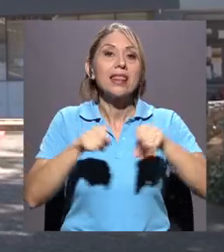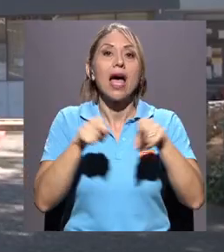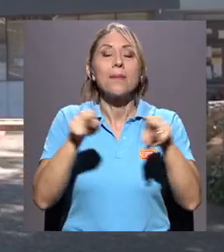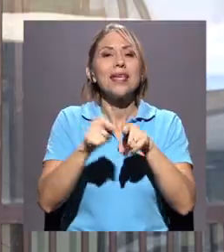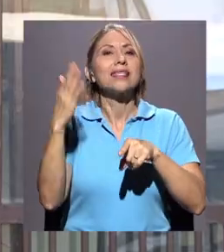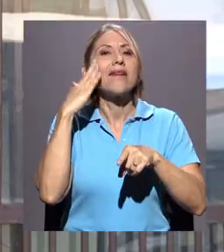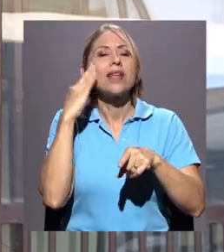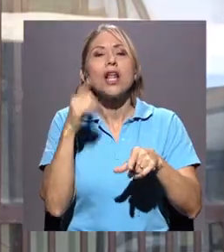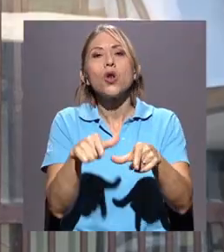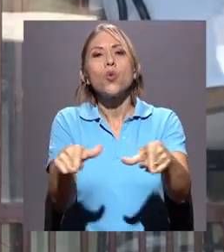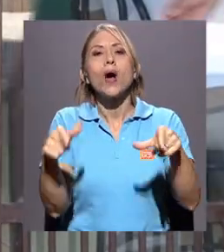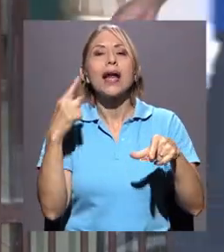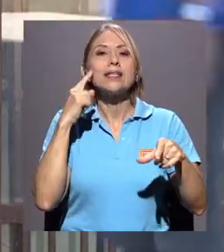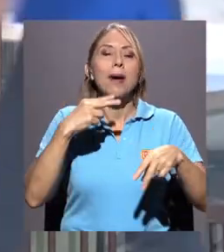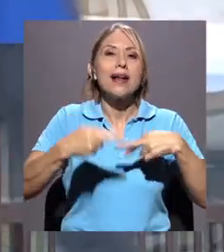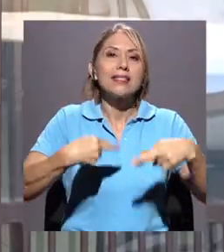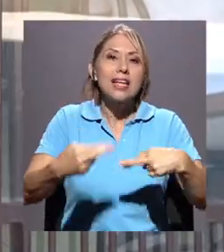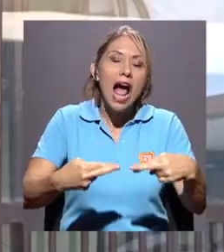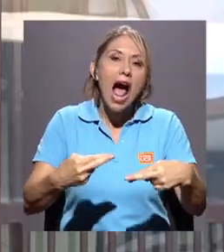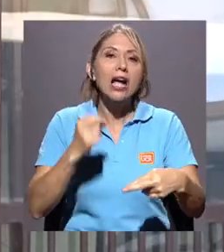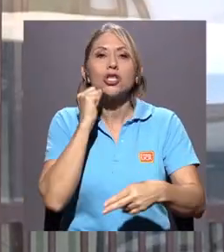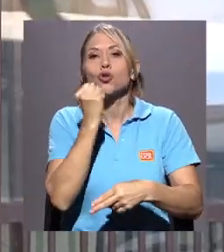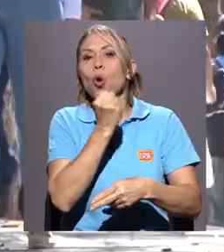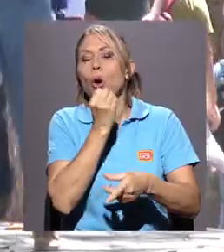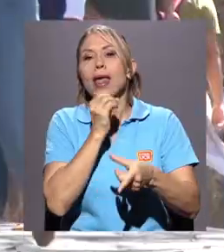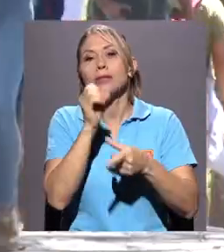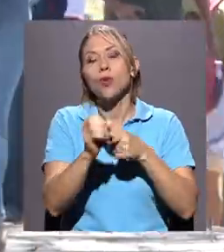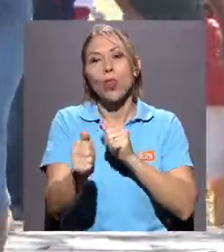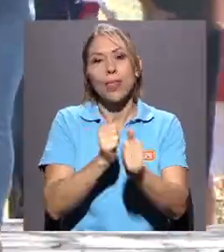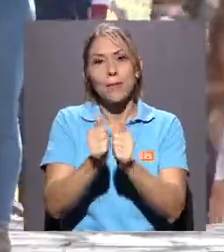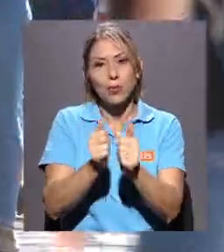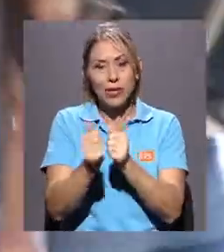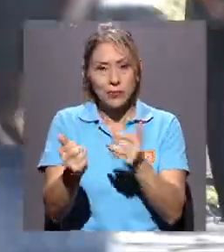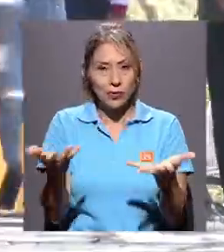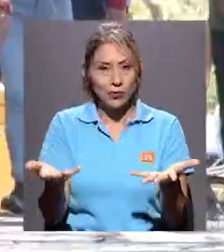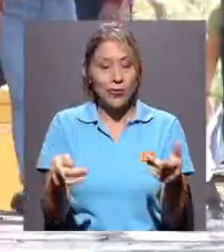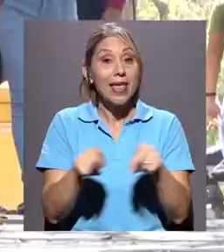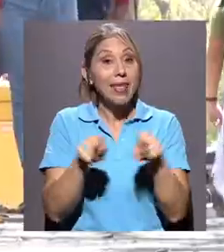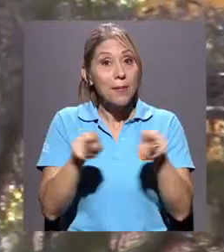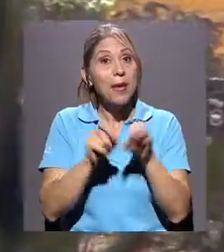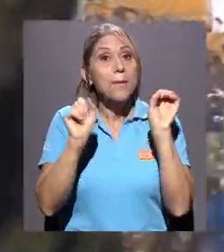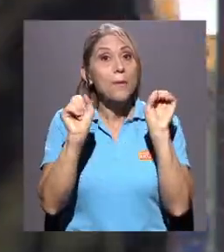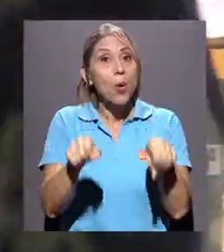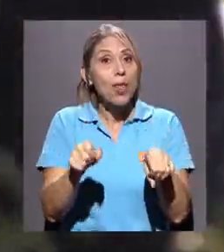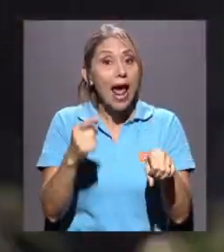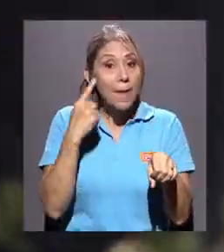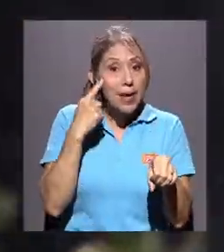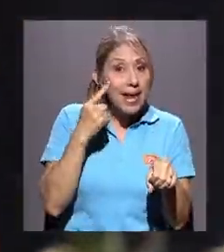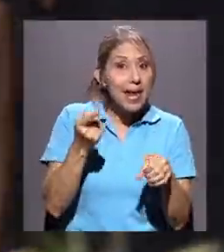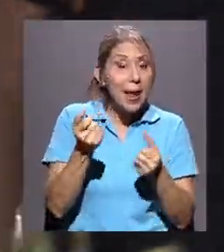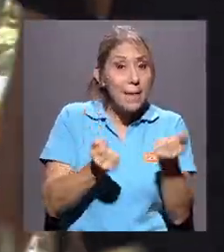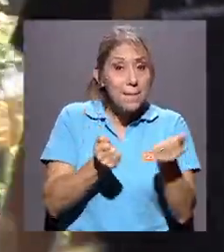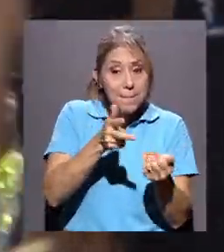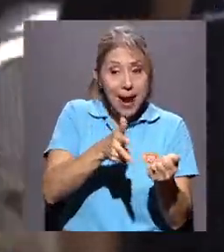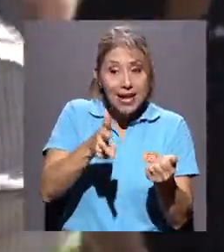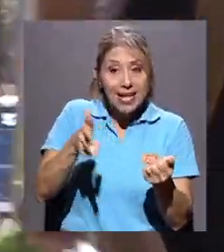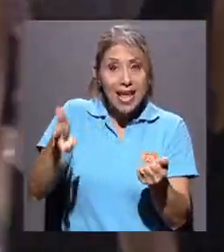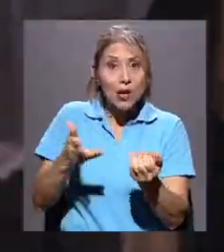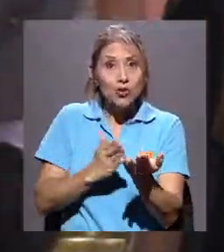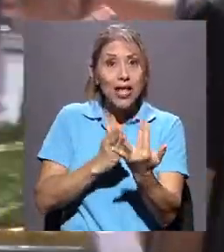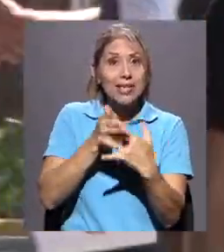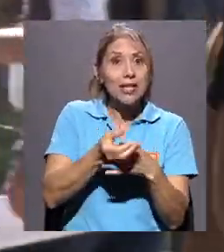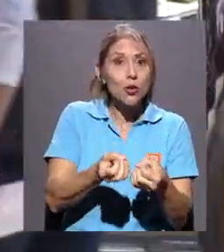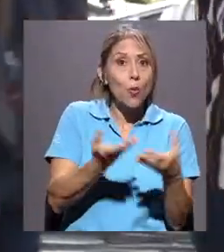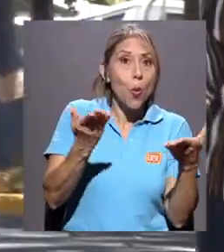puntos de reciclaje, las sodas y los espacios deportivos. Incluso también podrá filtrar parqueos de acceso público, de acceso